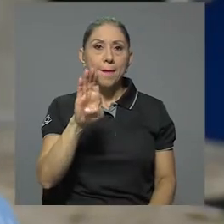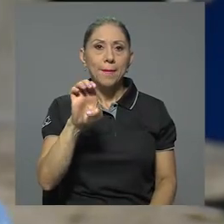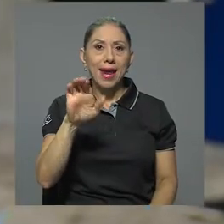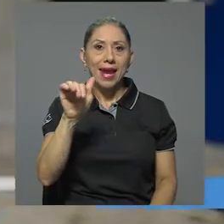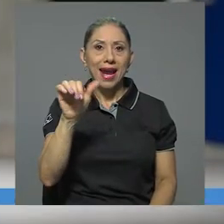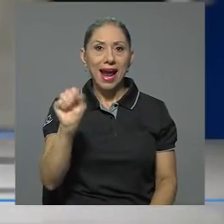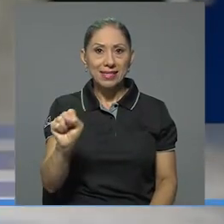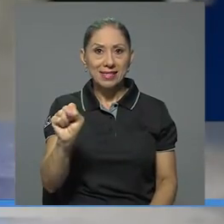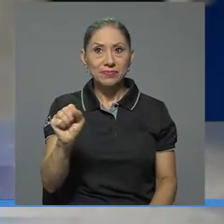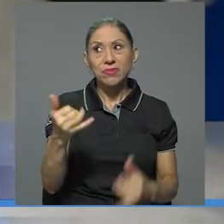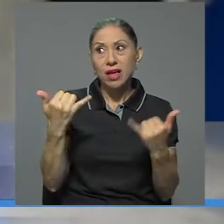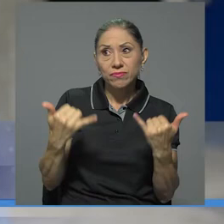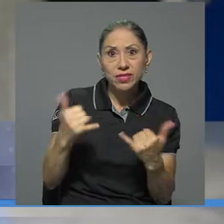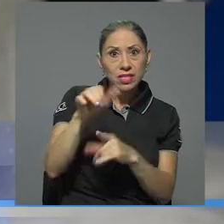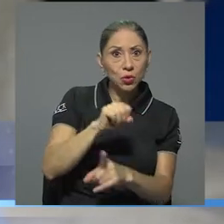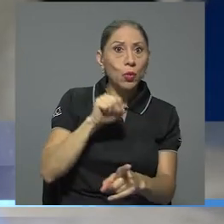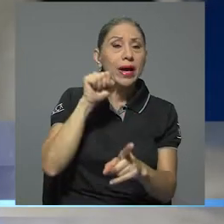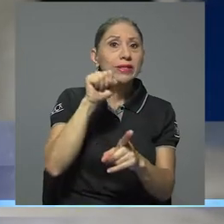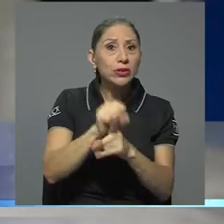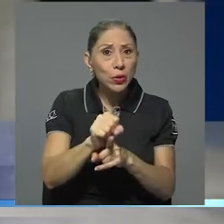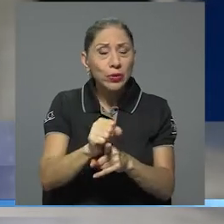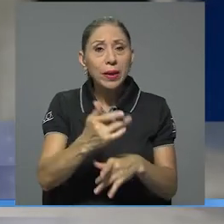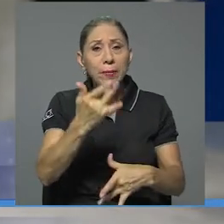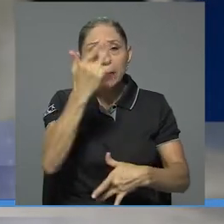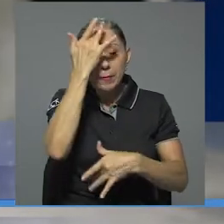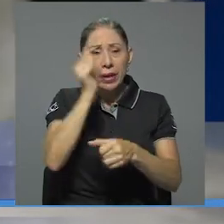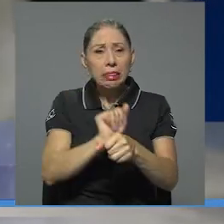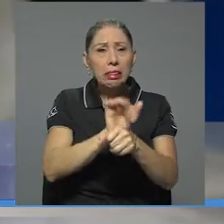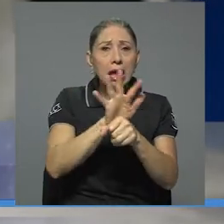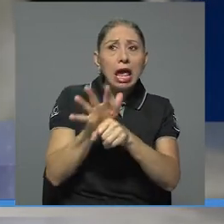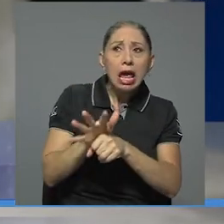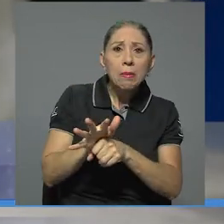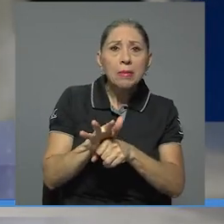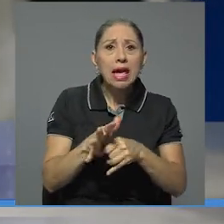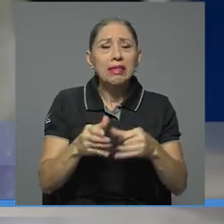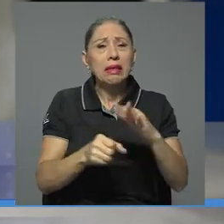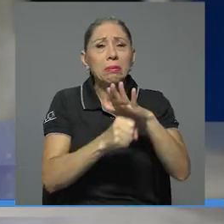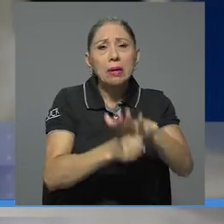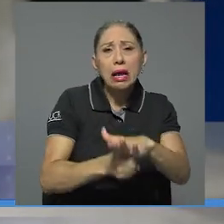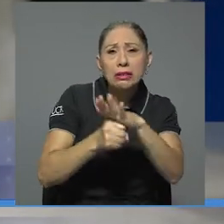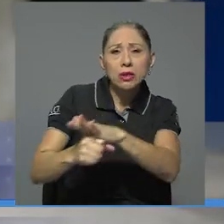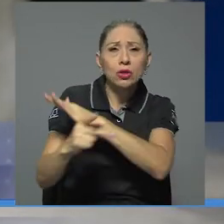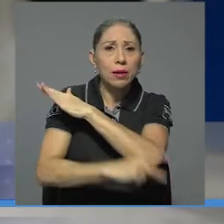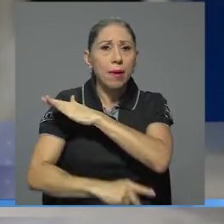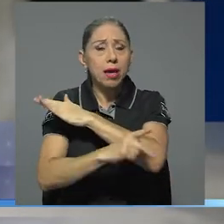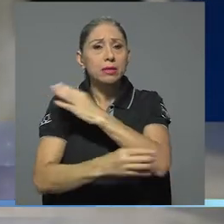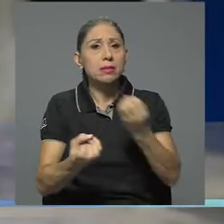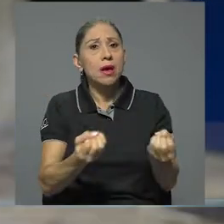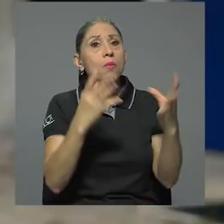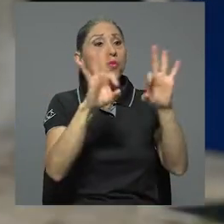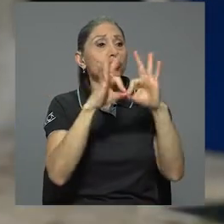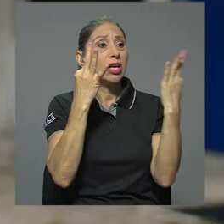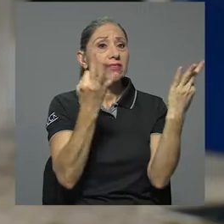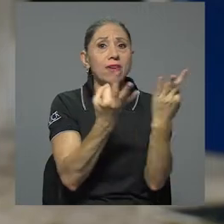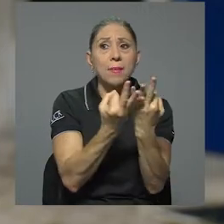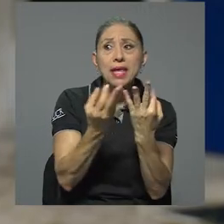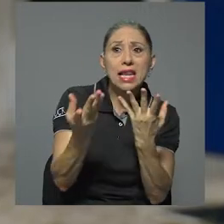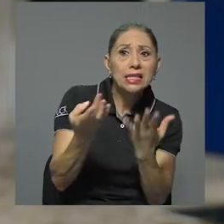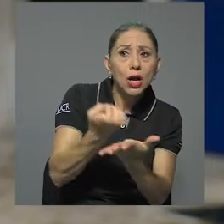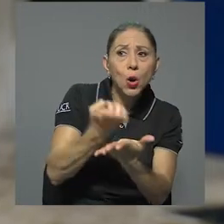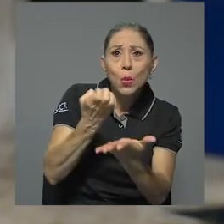En la situación de pandemia, de depresión del país, donde muchas familias han quedado en una situación bastante